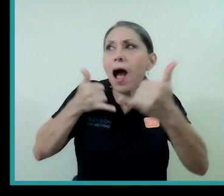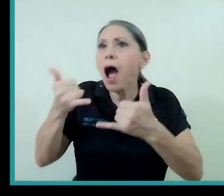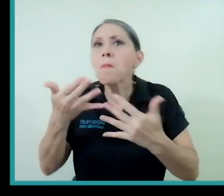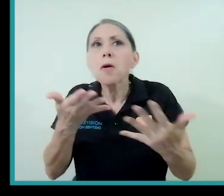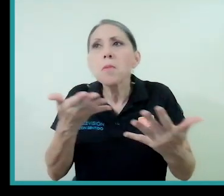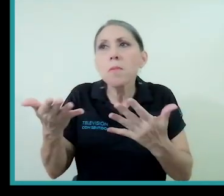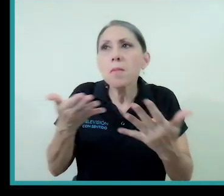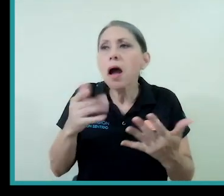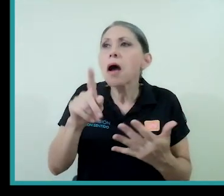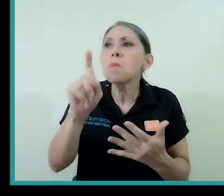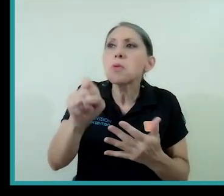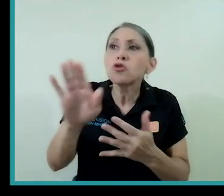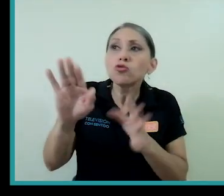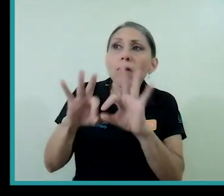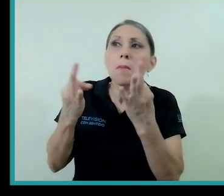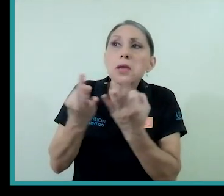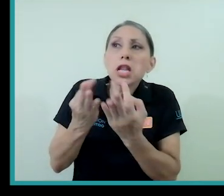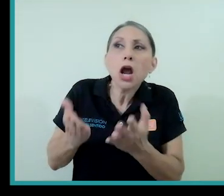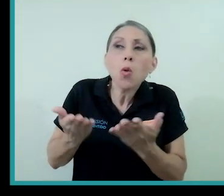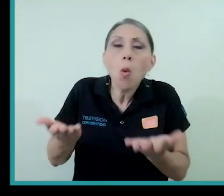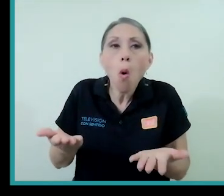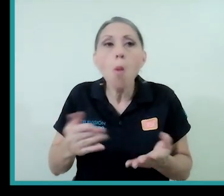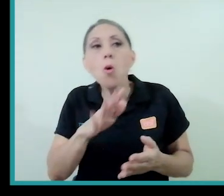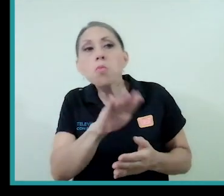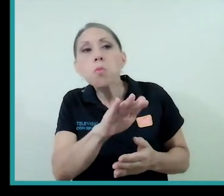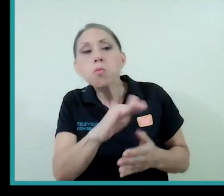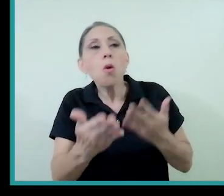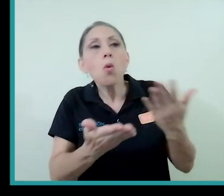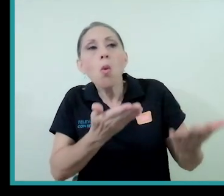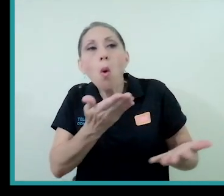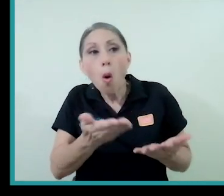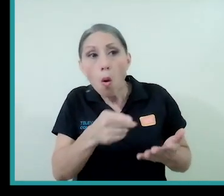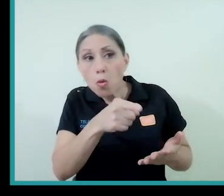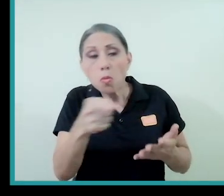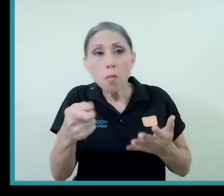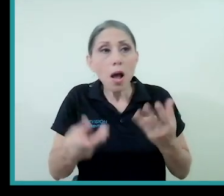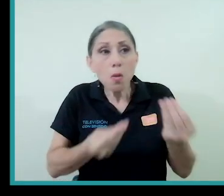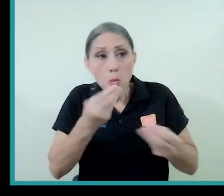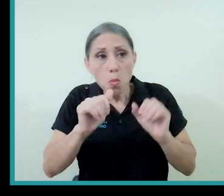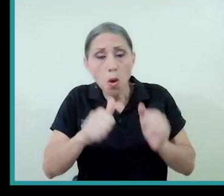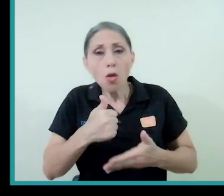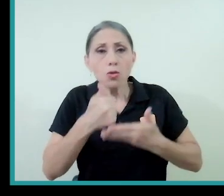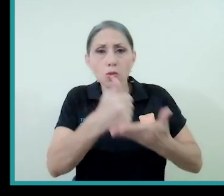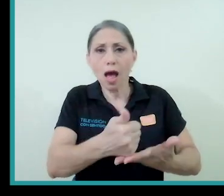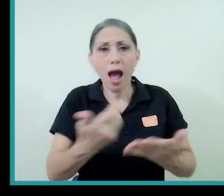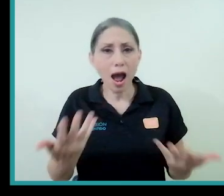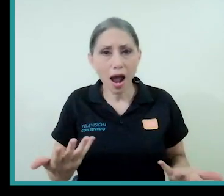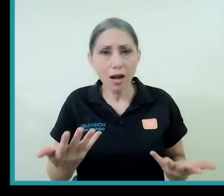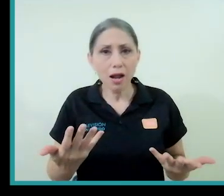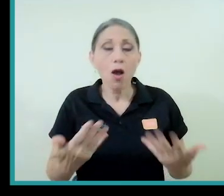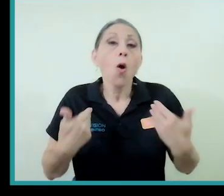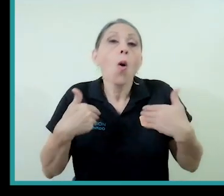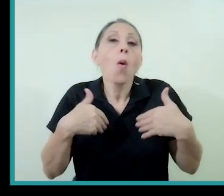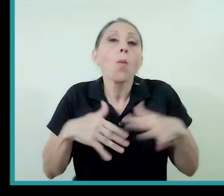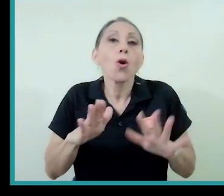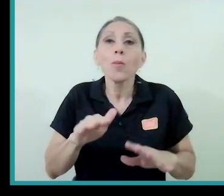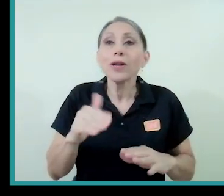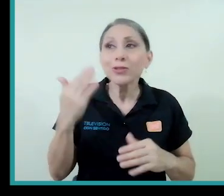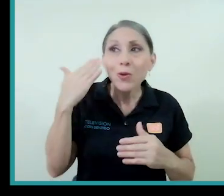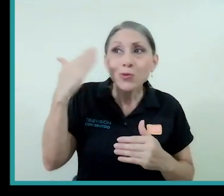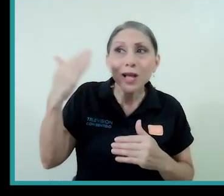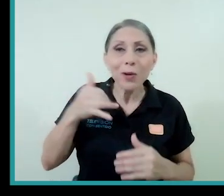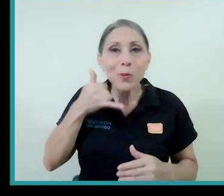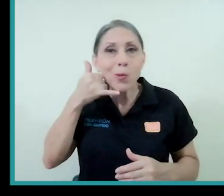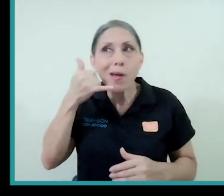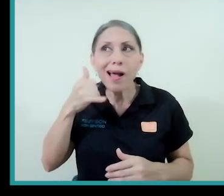su familia o a personas que están en circunstancias particularmente vulnerables en qué se les puede ayudar, o por lo menos un saludo, o todo, todo